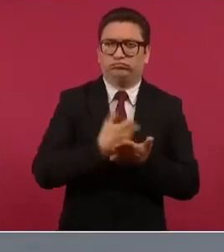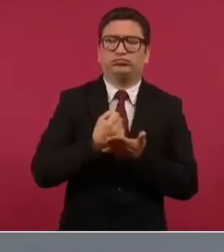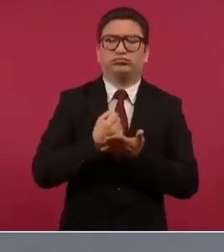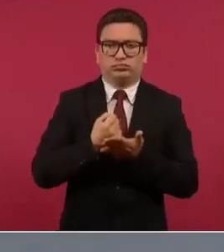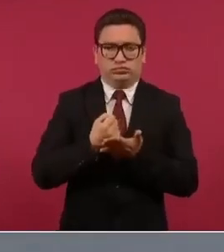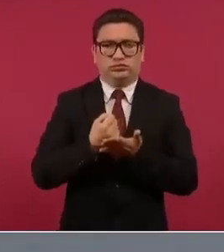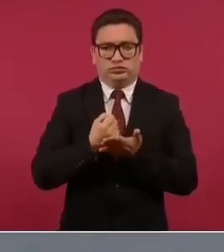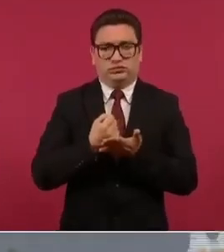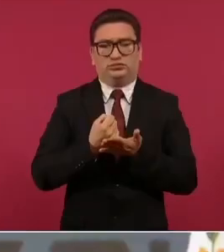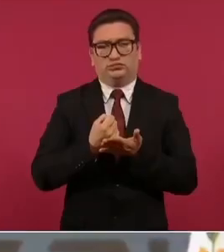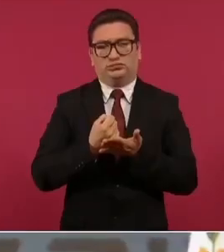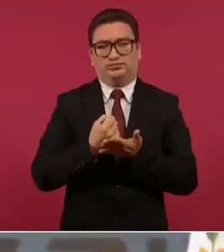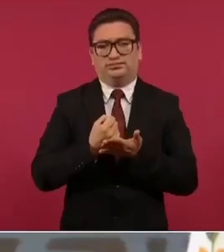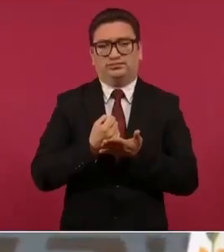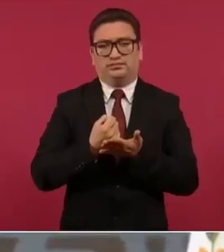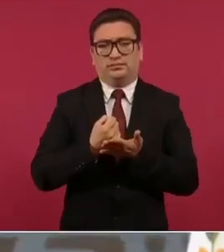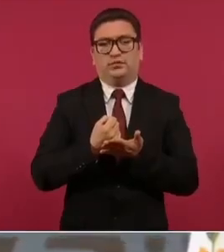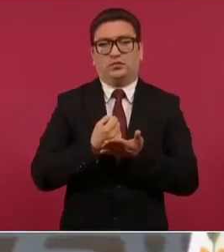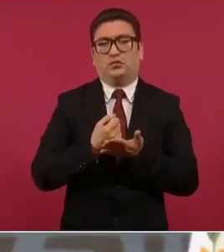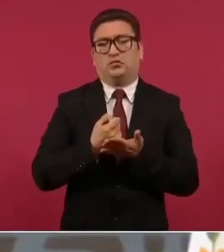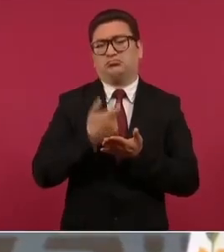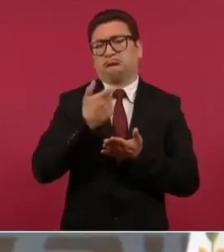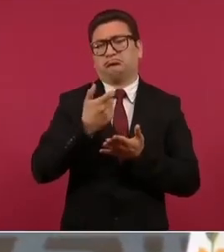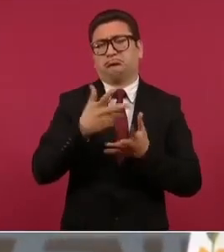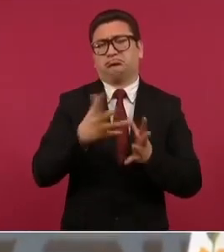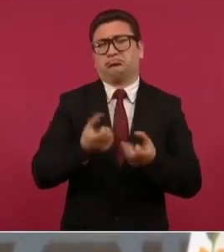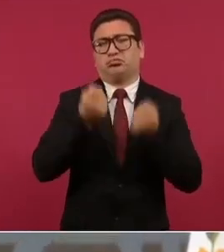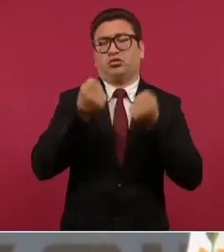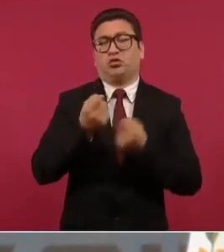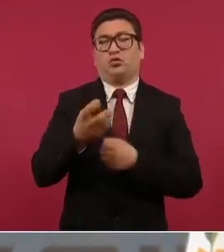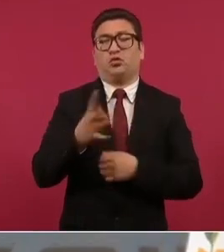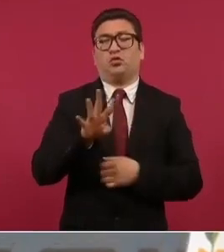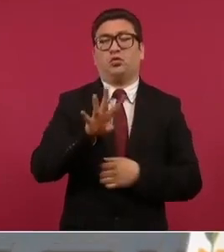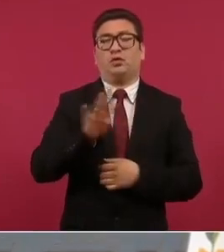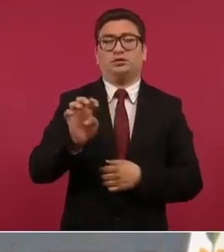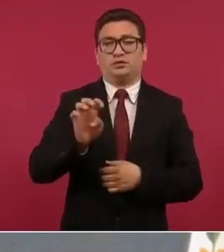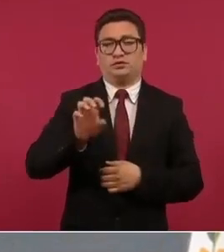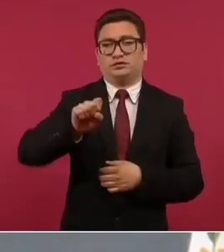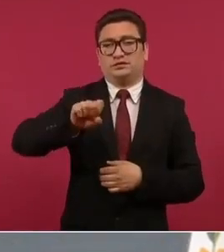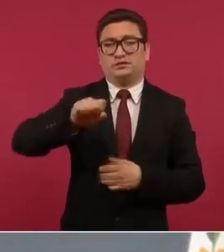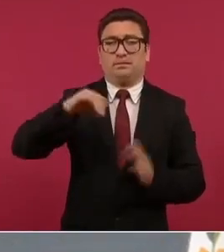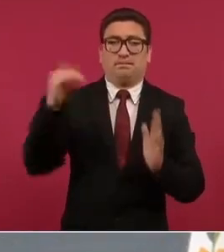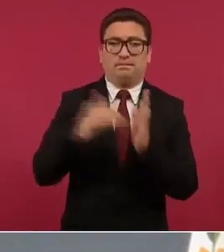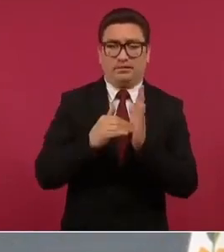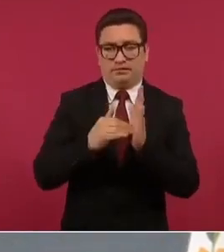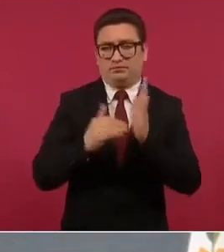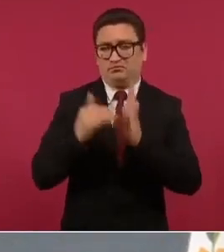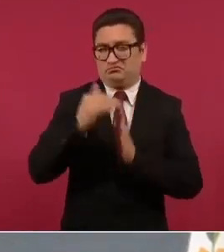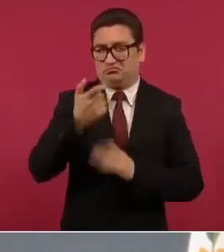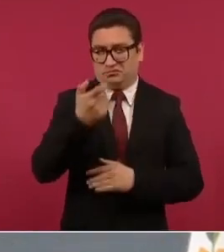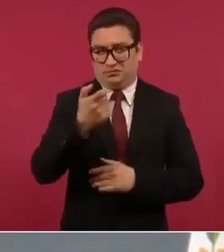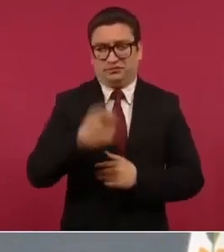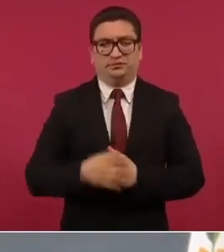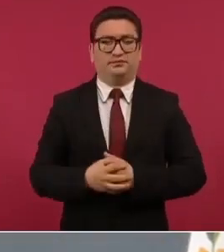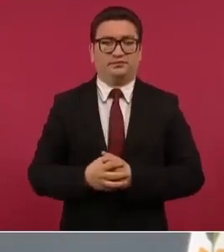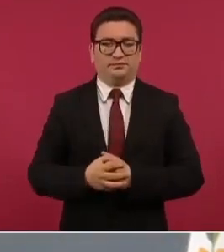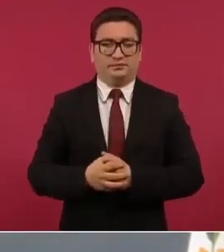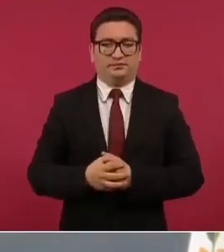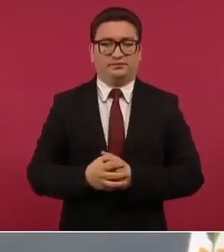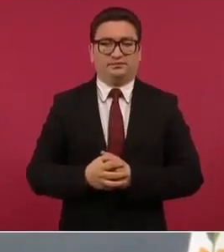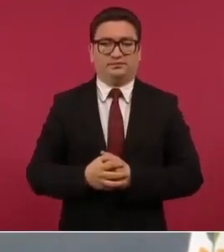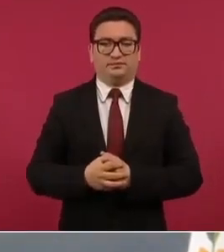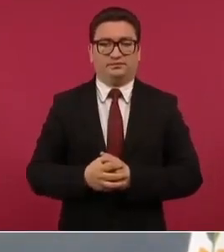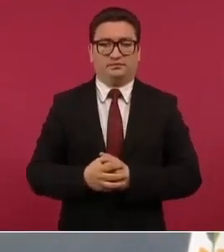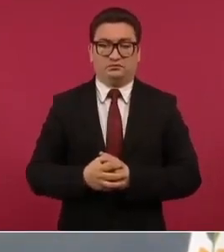captó recuperó 460 mil millones de pesos y